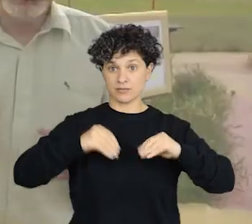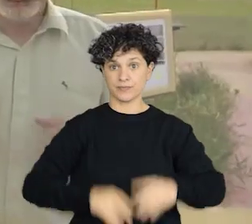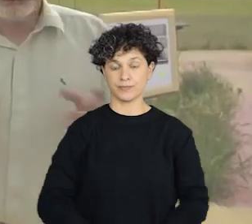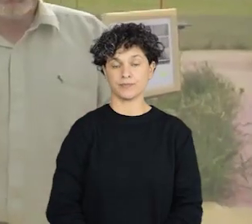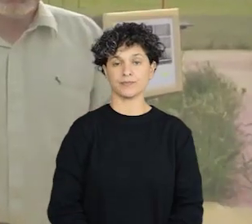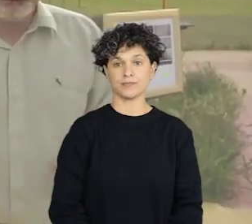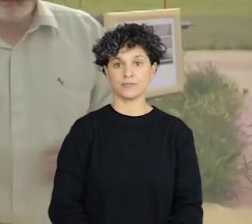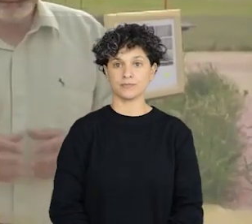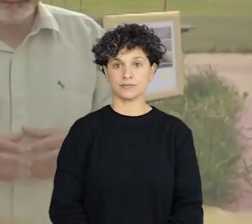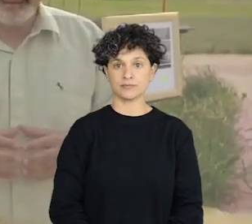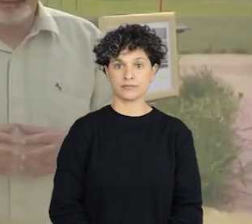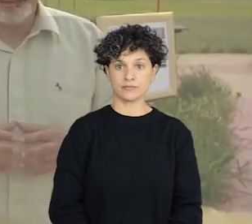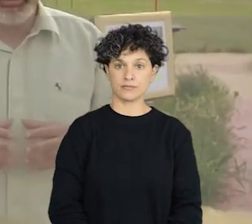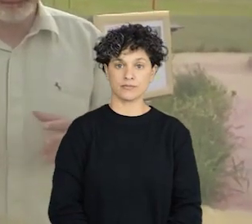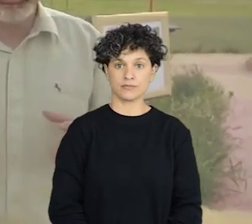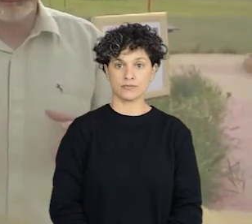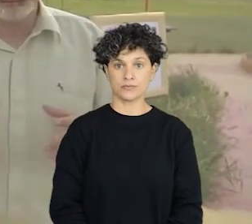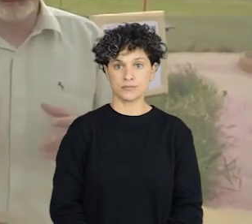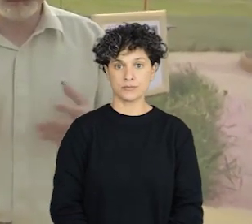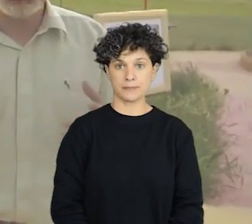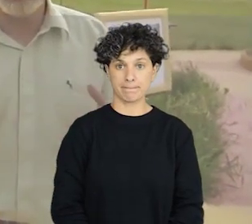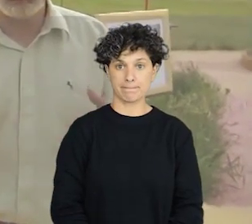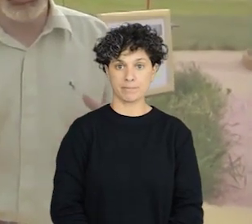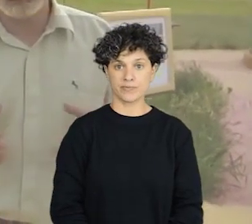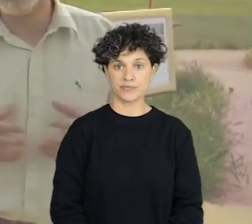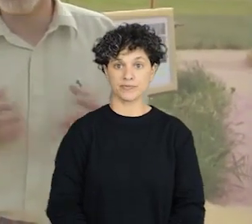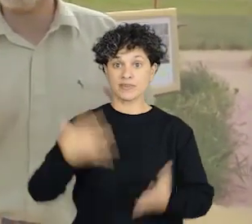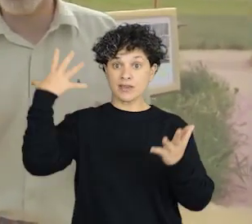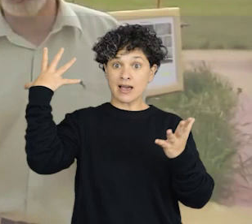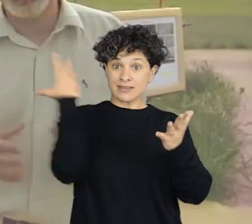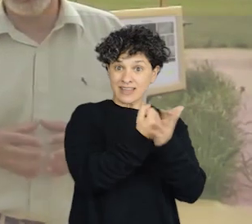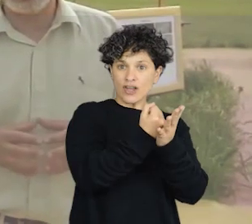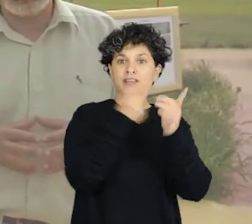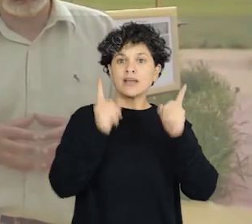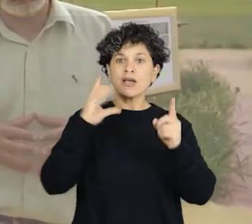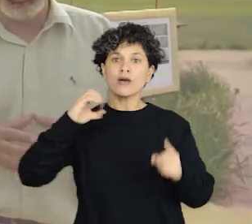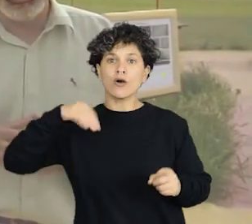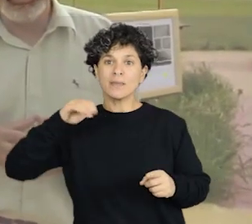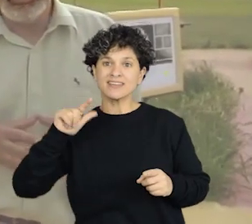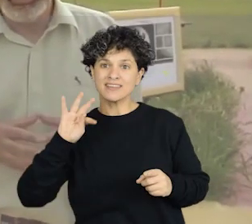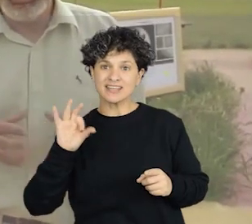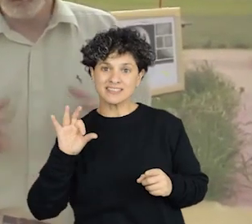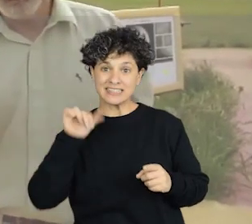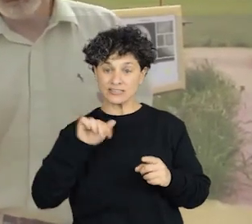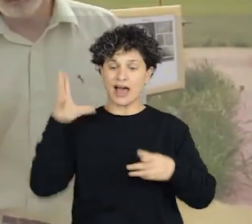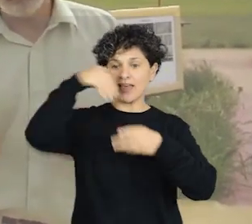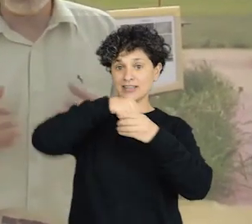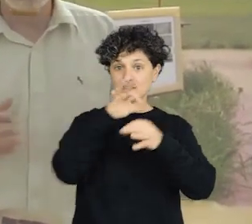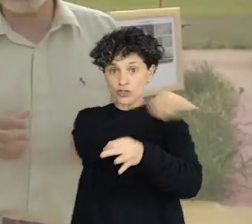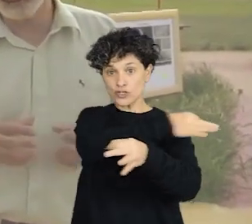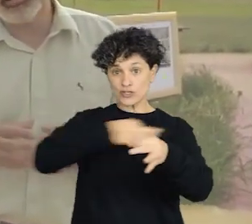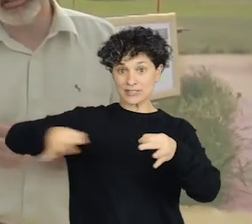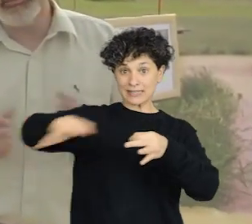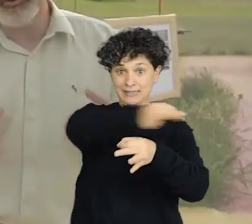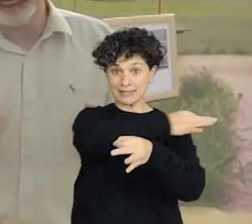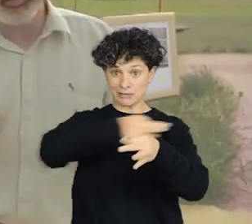Los asteroides y cometas forman parte de nuestro sistema solar, son los pequeños cuerpos de nuestro sistema solar. Y para hablar de nuestro